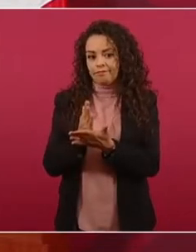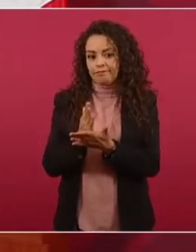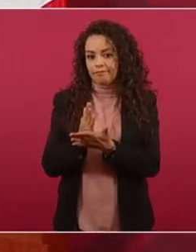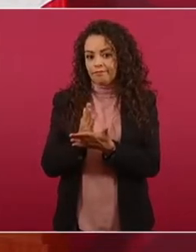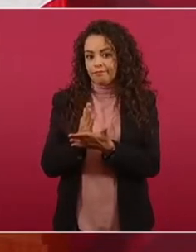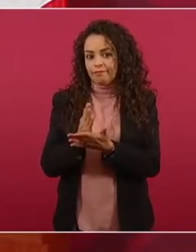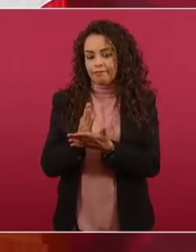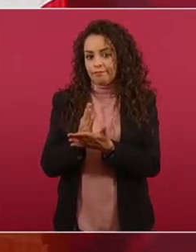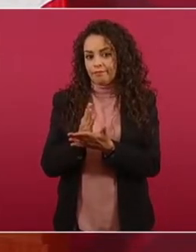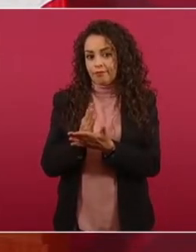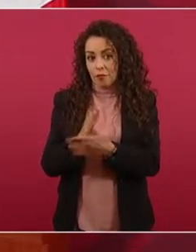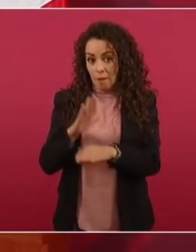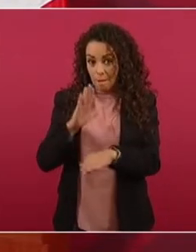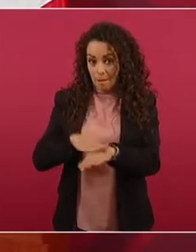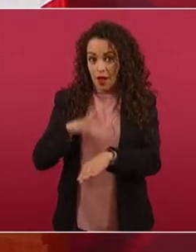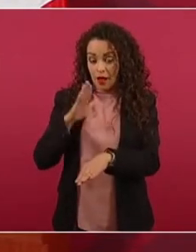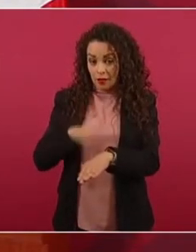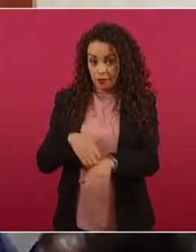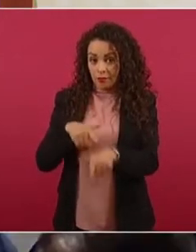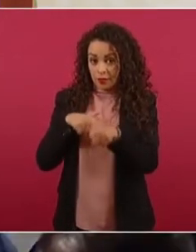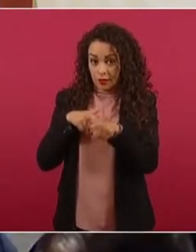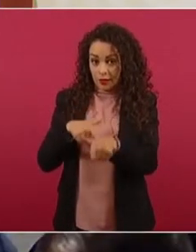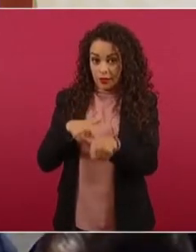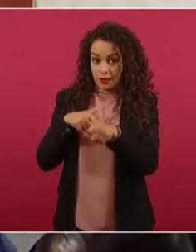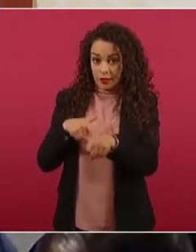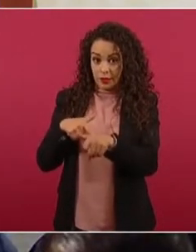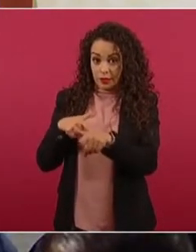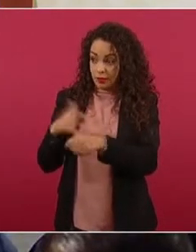extraer nada.